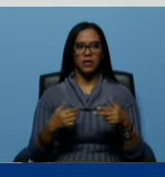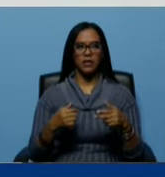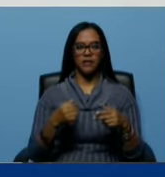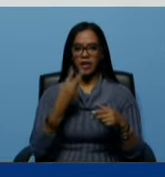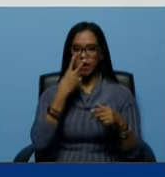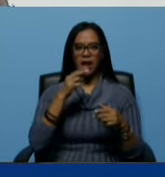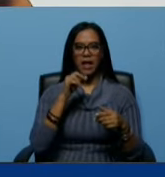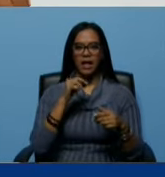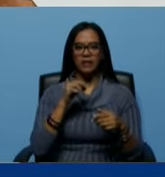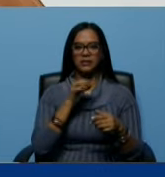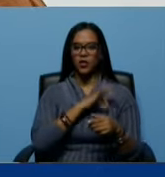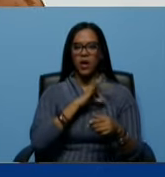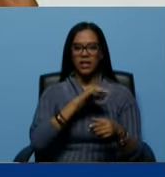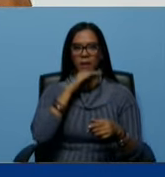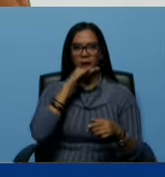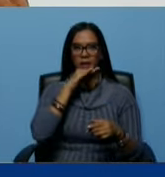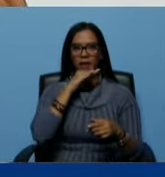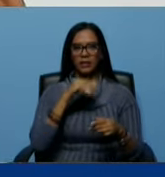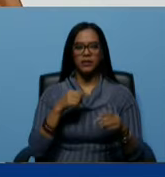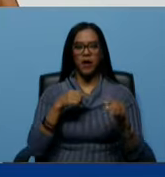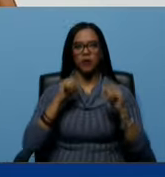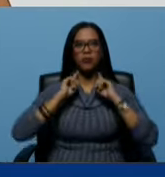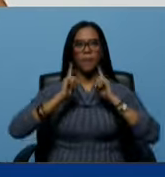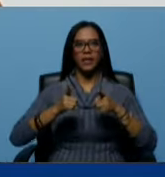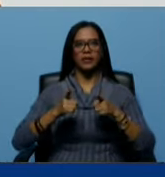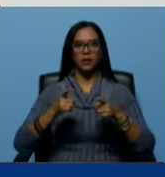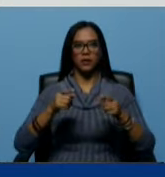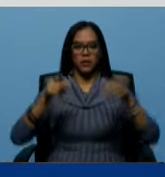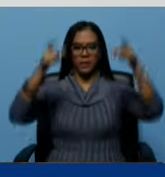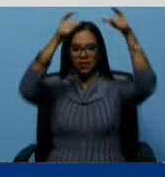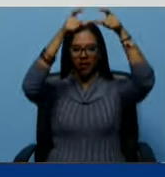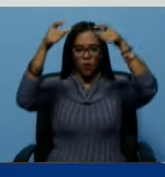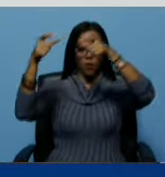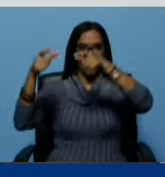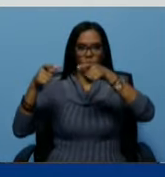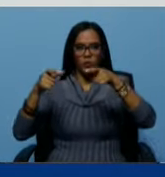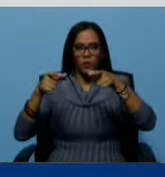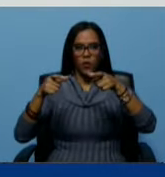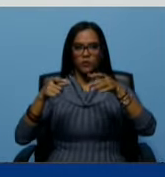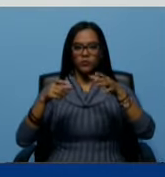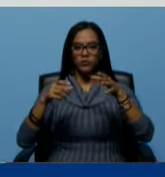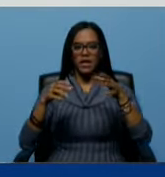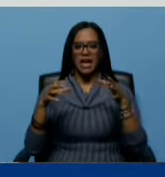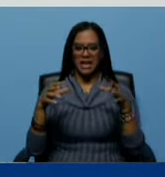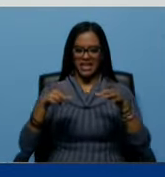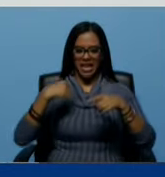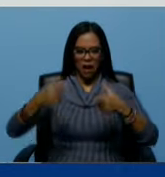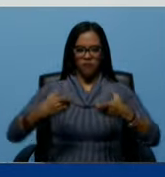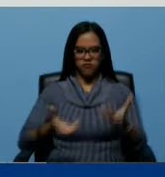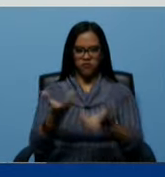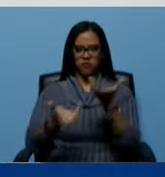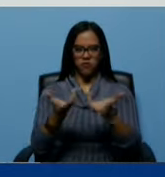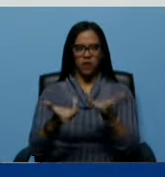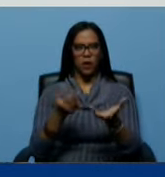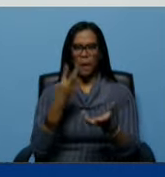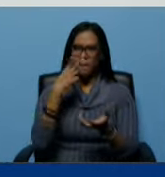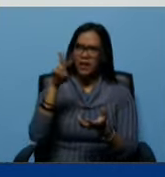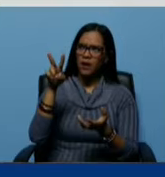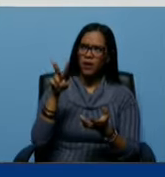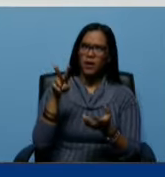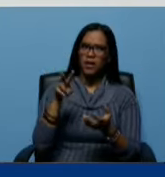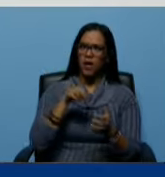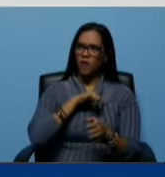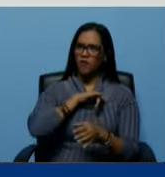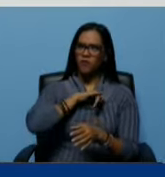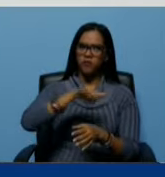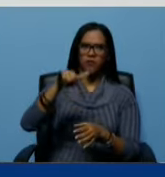que estaba muy molesta se volvieron para los topos y te prendieron unos cauchos aquí arriba un sujeto que me imagino vio que estaban perdiendo los cauchos pasó a toda